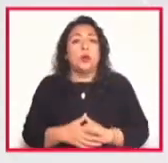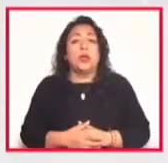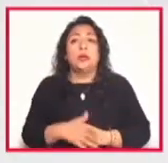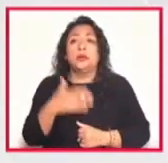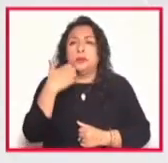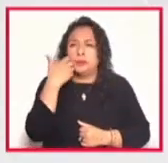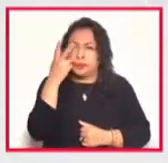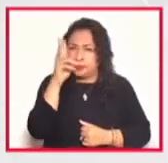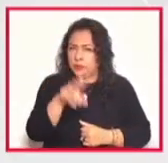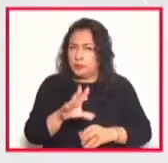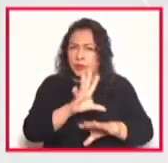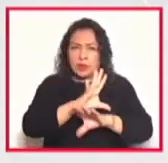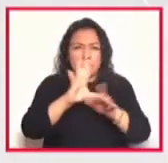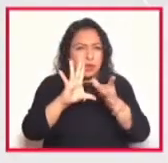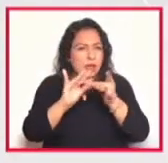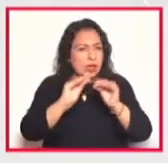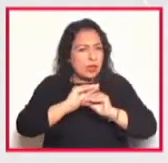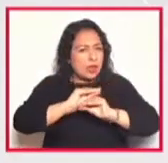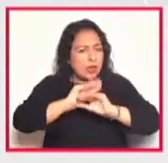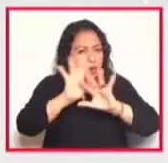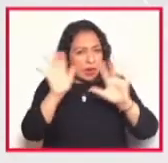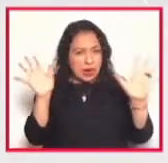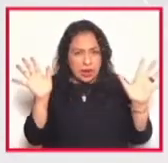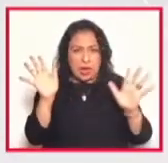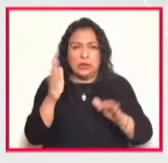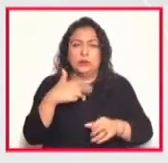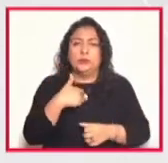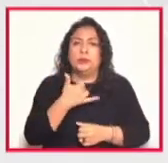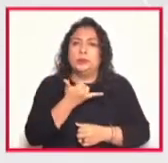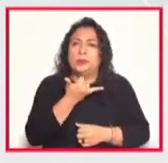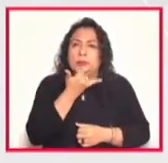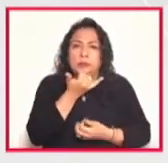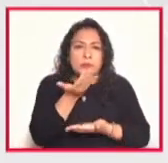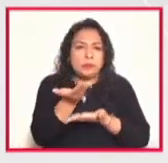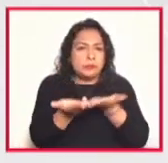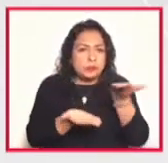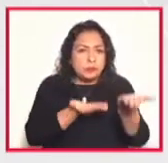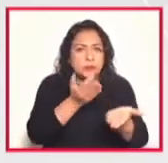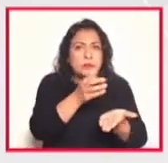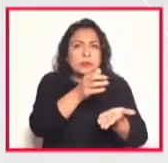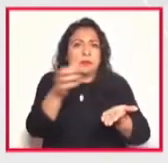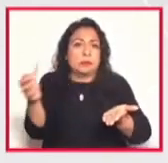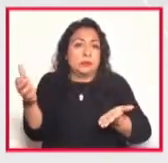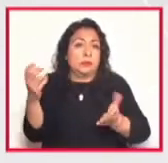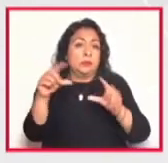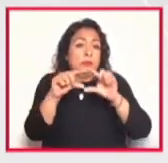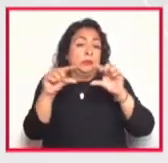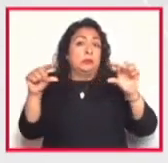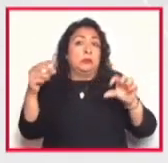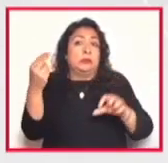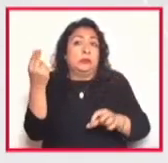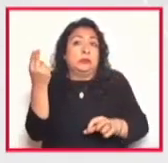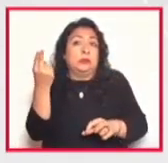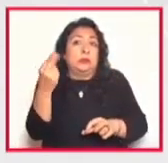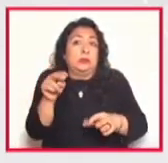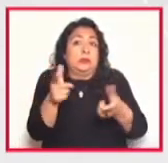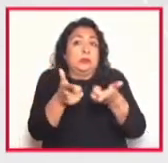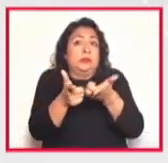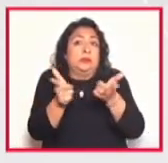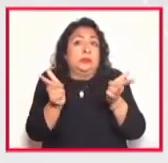muy clara en una disculpa pública acerca de ese nombre de ese grupo